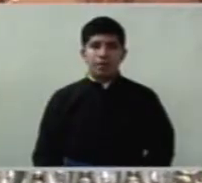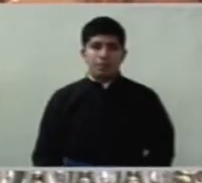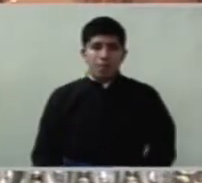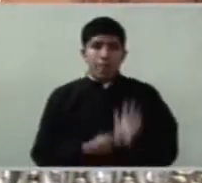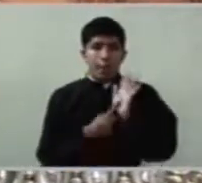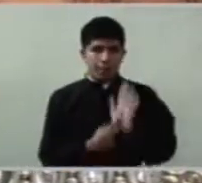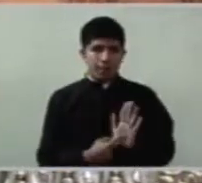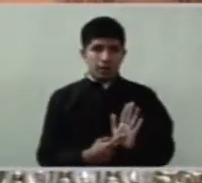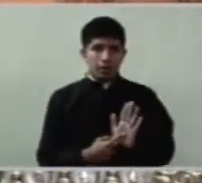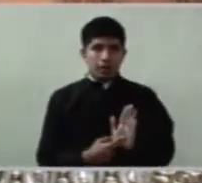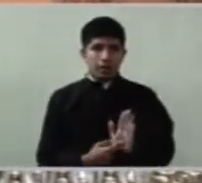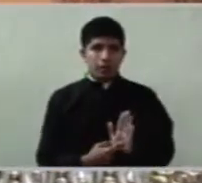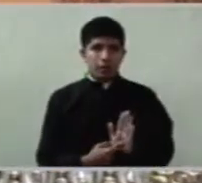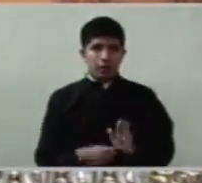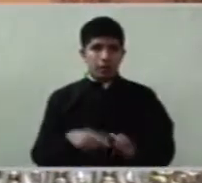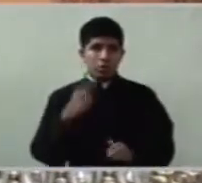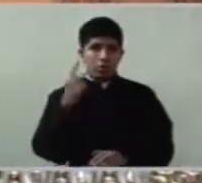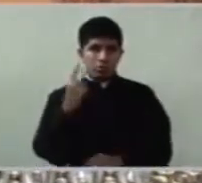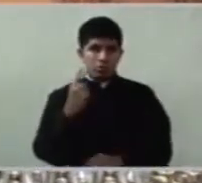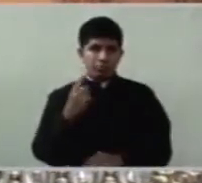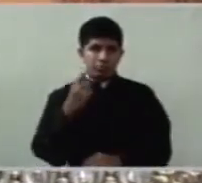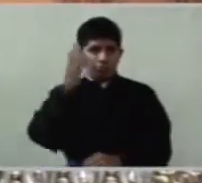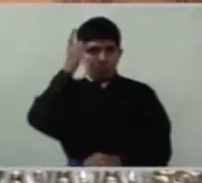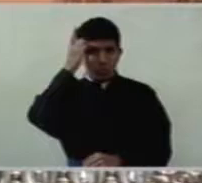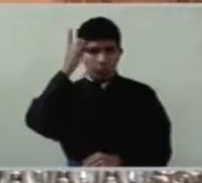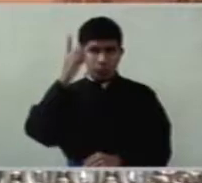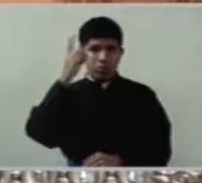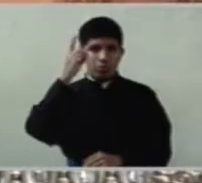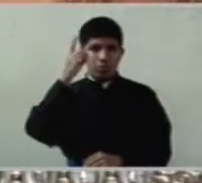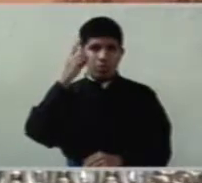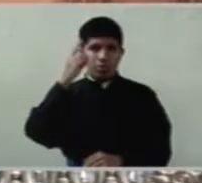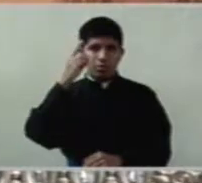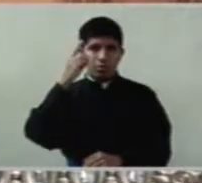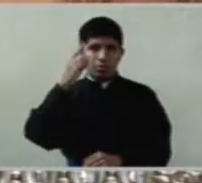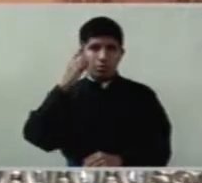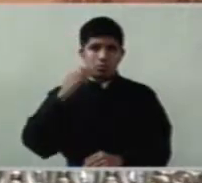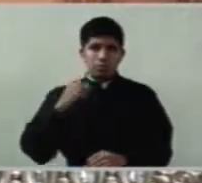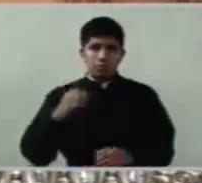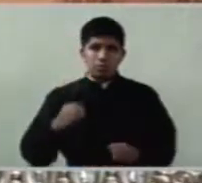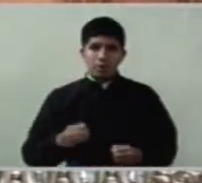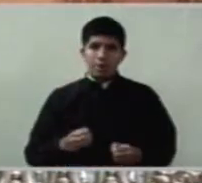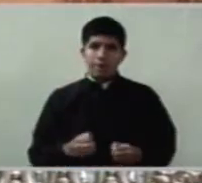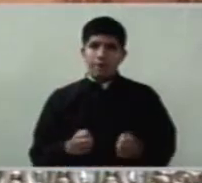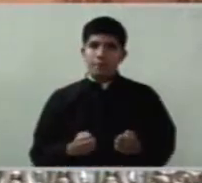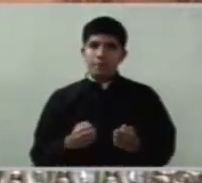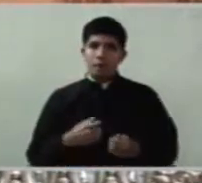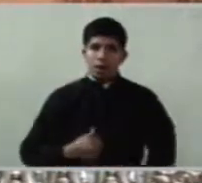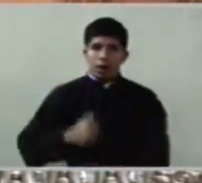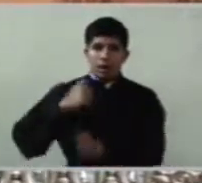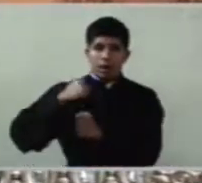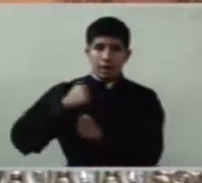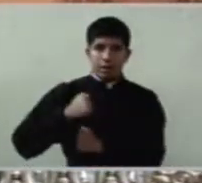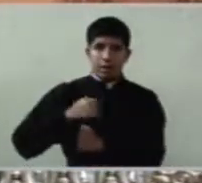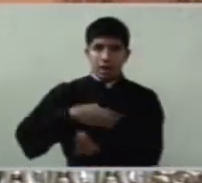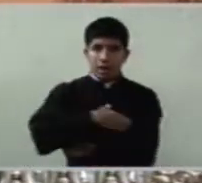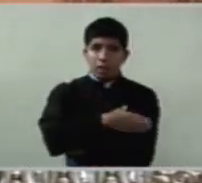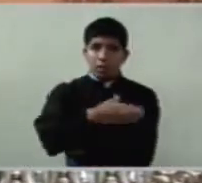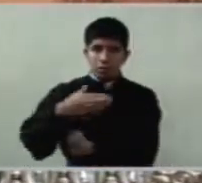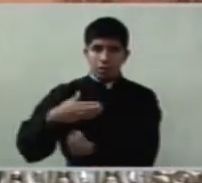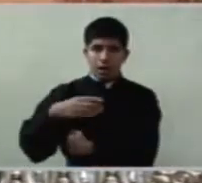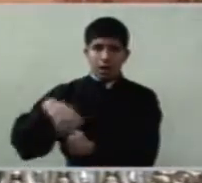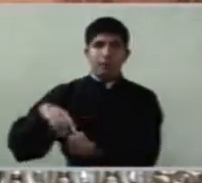de un propietario que renta sus tierras, renta su viñedo